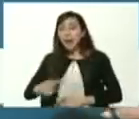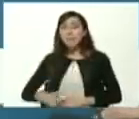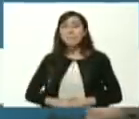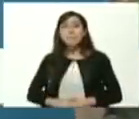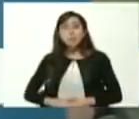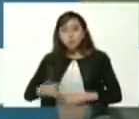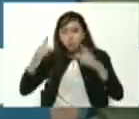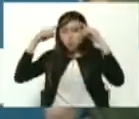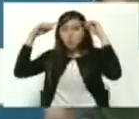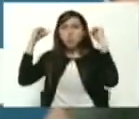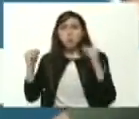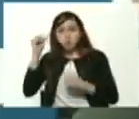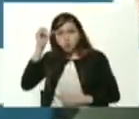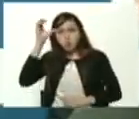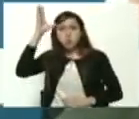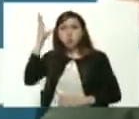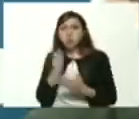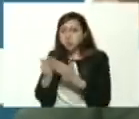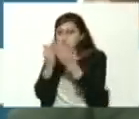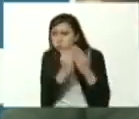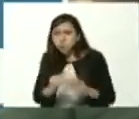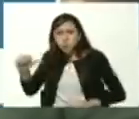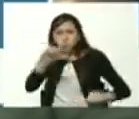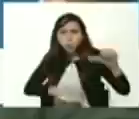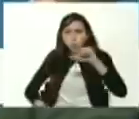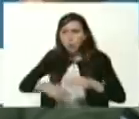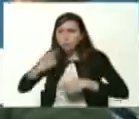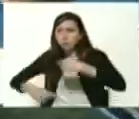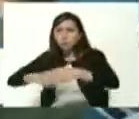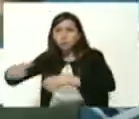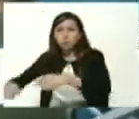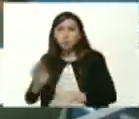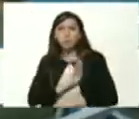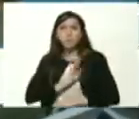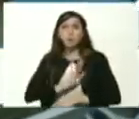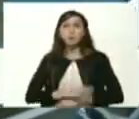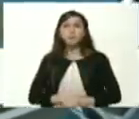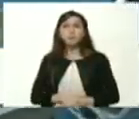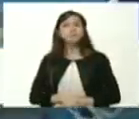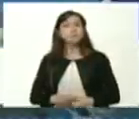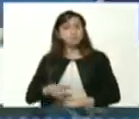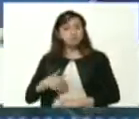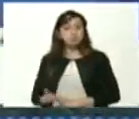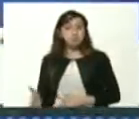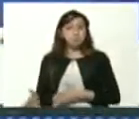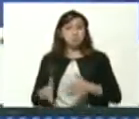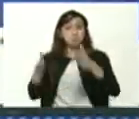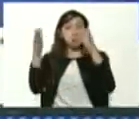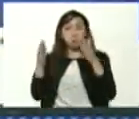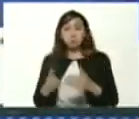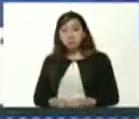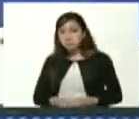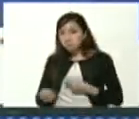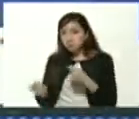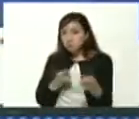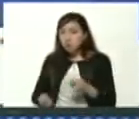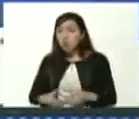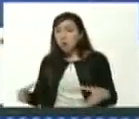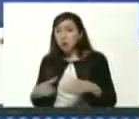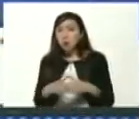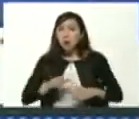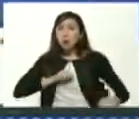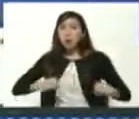estudio conocimiento científico y tecnológico de su generación para poder conducir el movimiento estudiantil